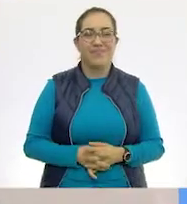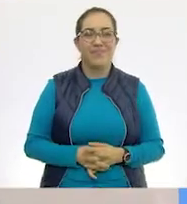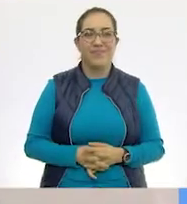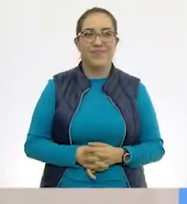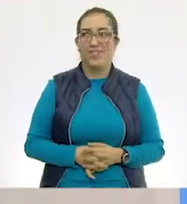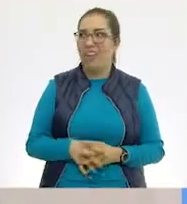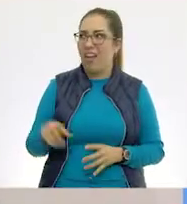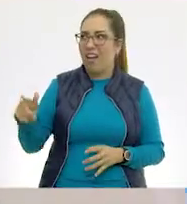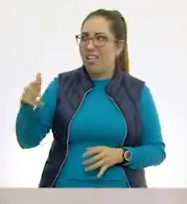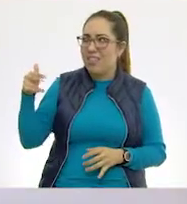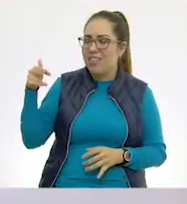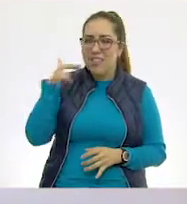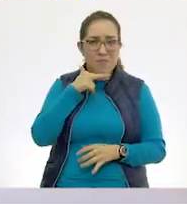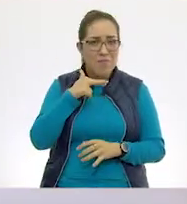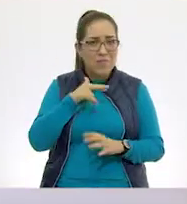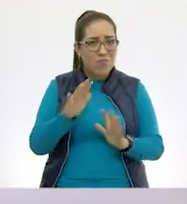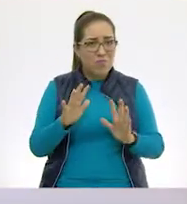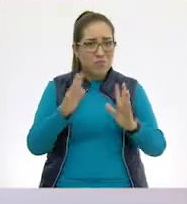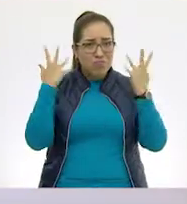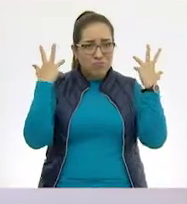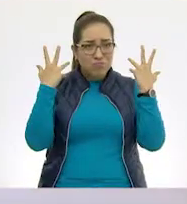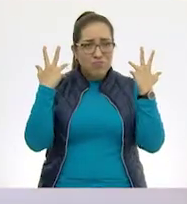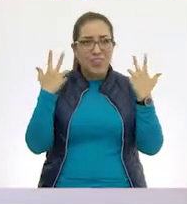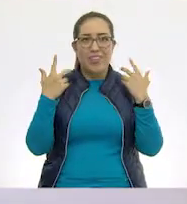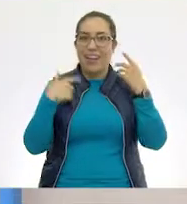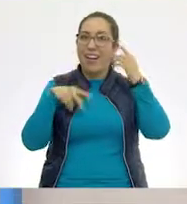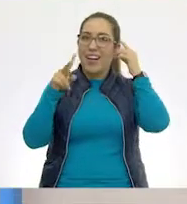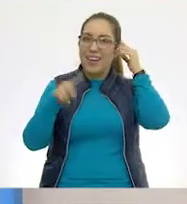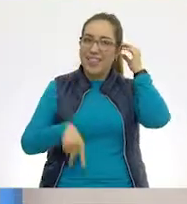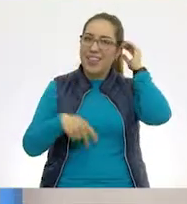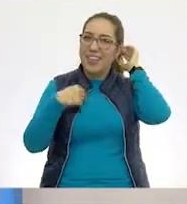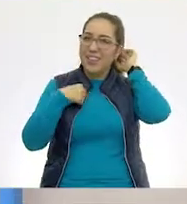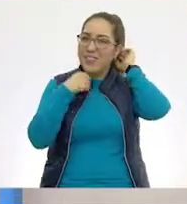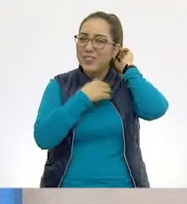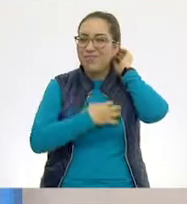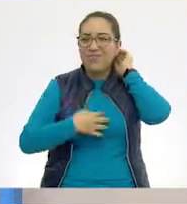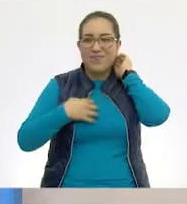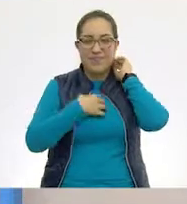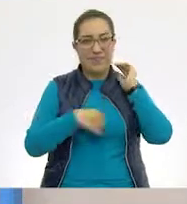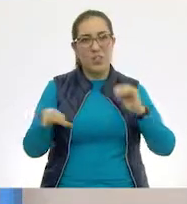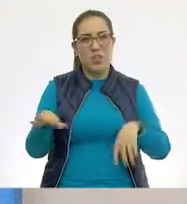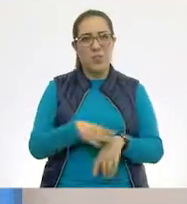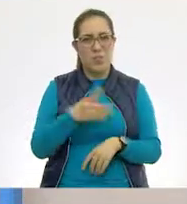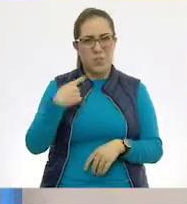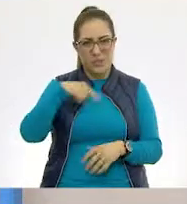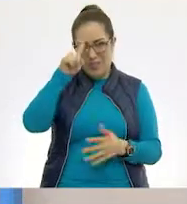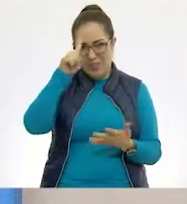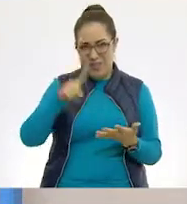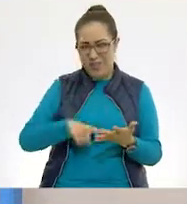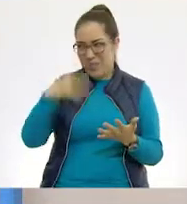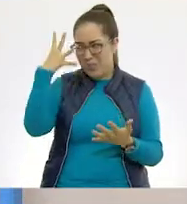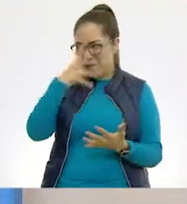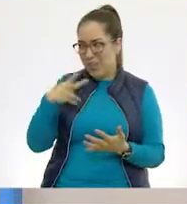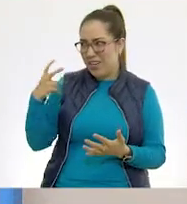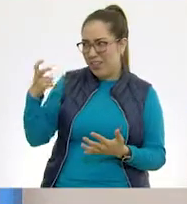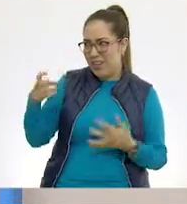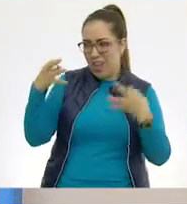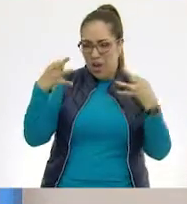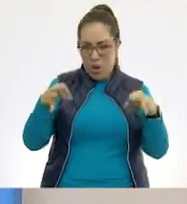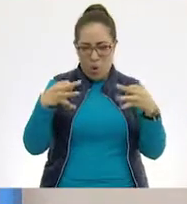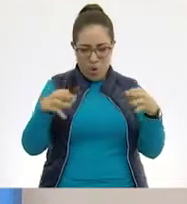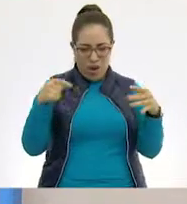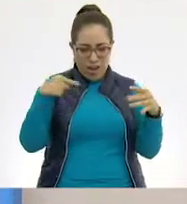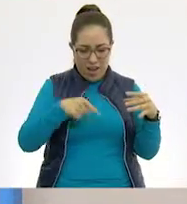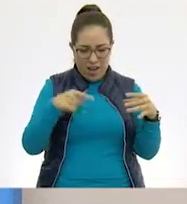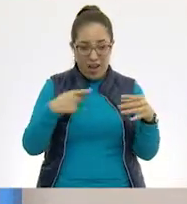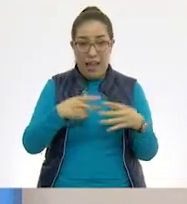Fue rapidísimo. Estoy muy contento porque creo que me quedó bien padre mi ficha de la respiración, la